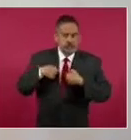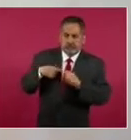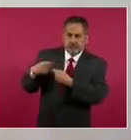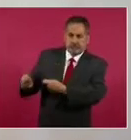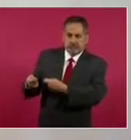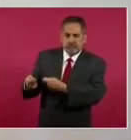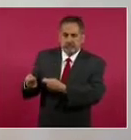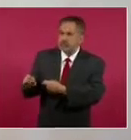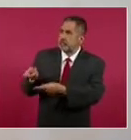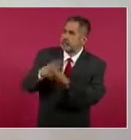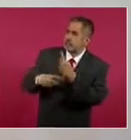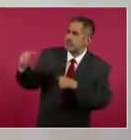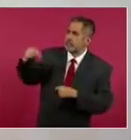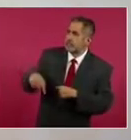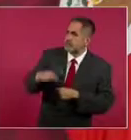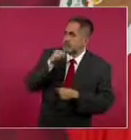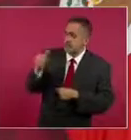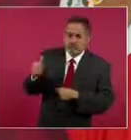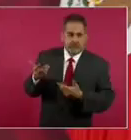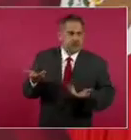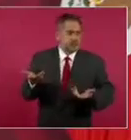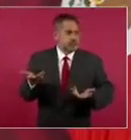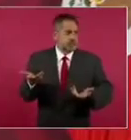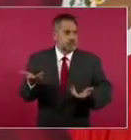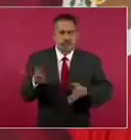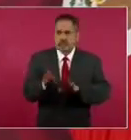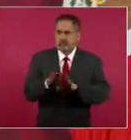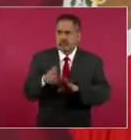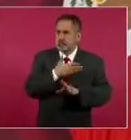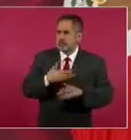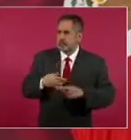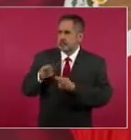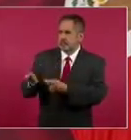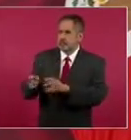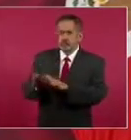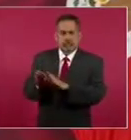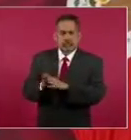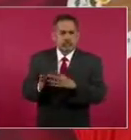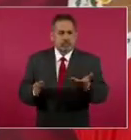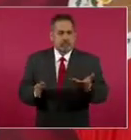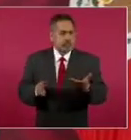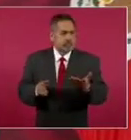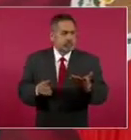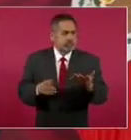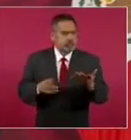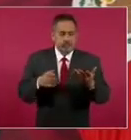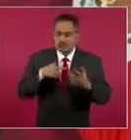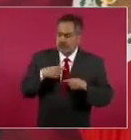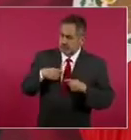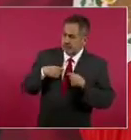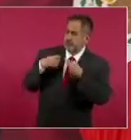Entonces, si no viene, ¿a quién le entrego?